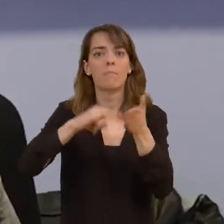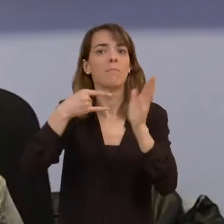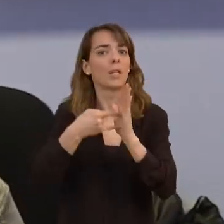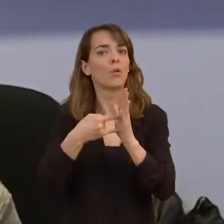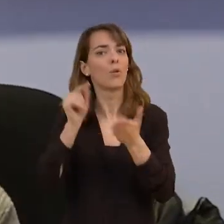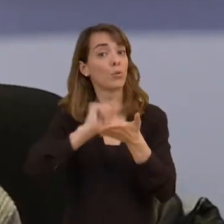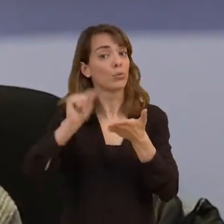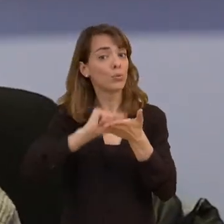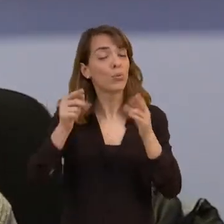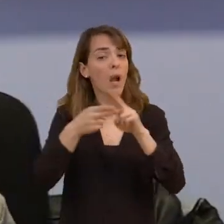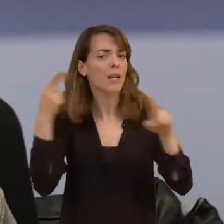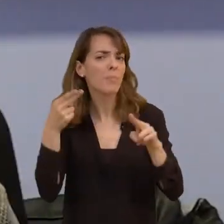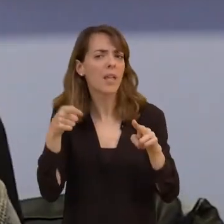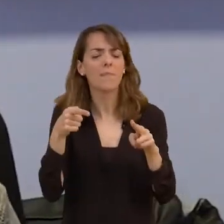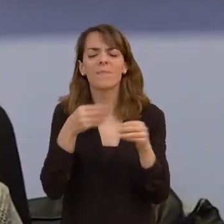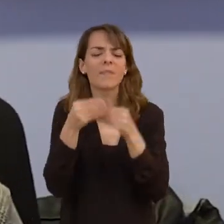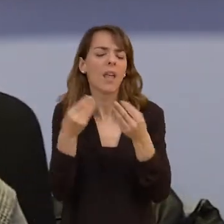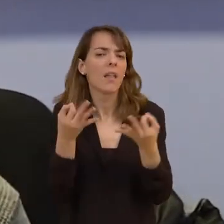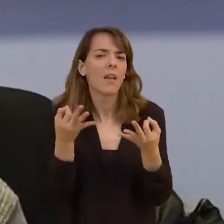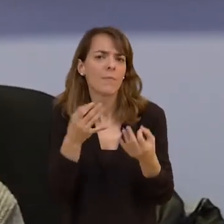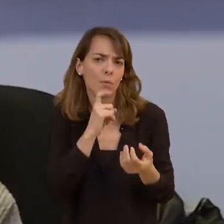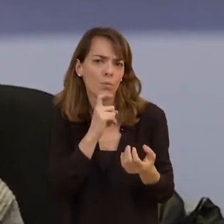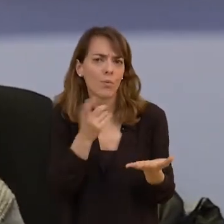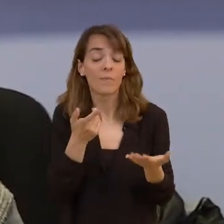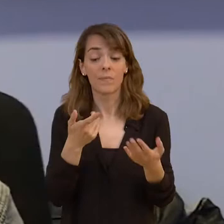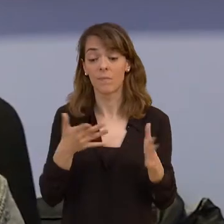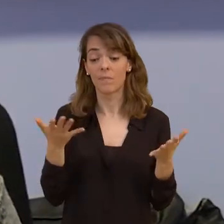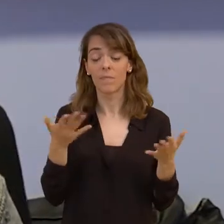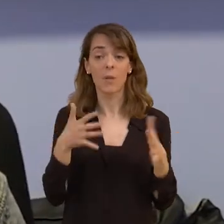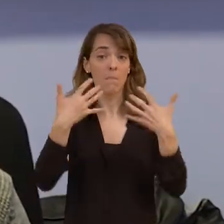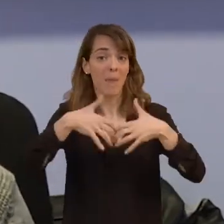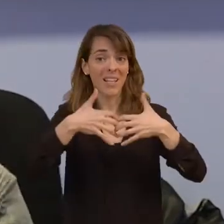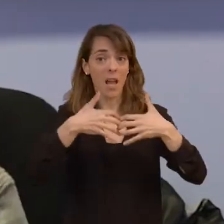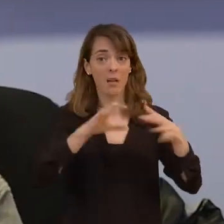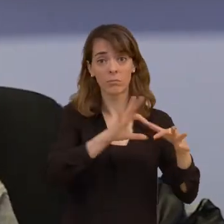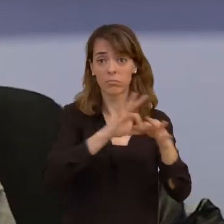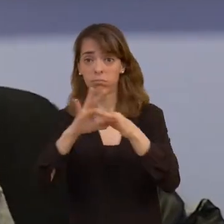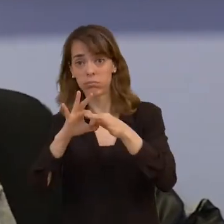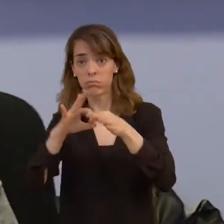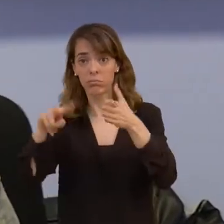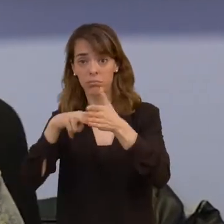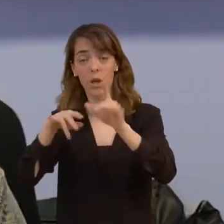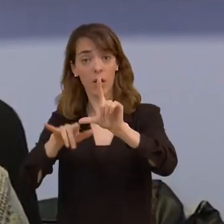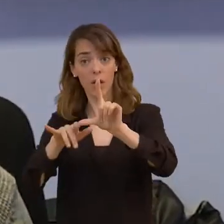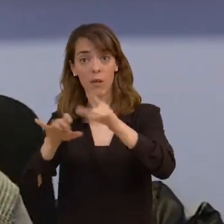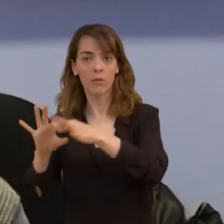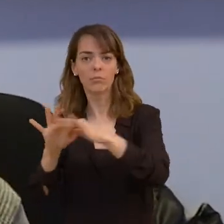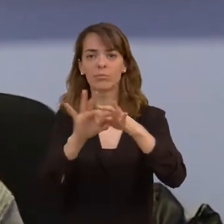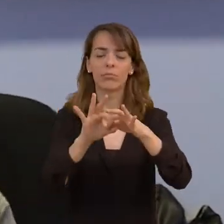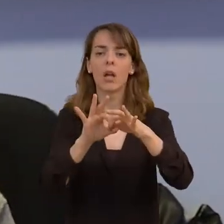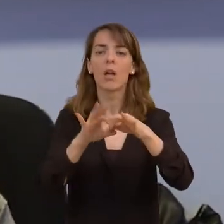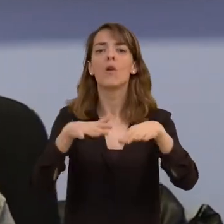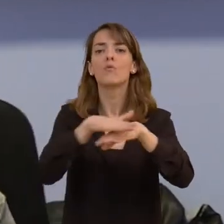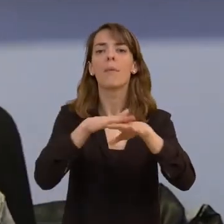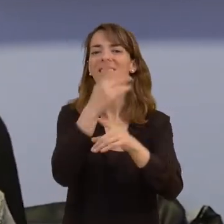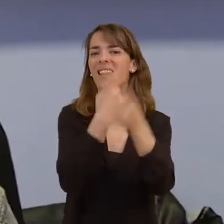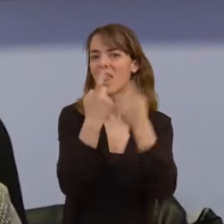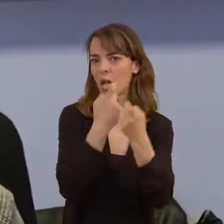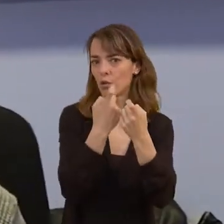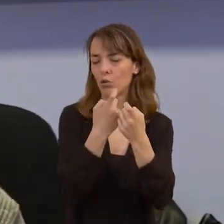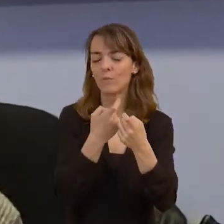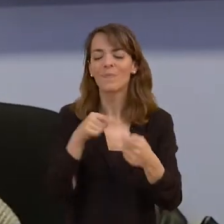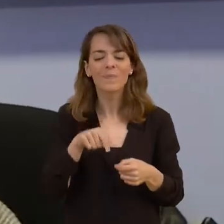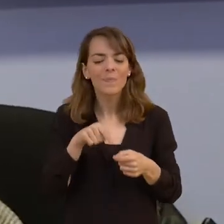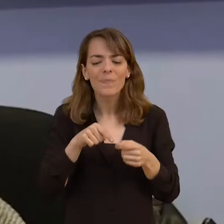método de escritura rápida que consiste básicamente en una máquina conectada a un ordenador que está asociada a una base de datos